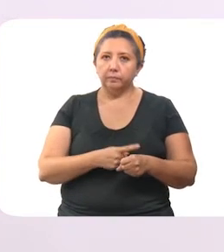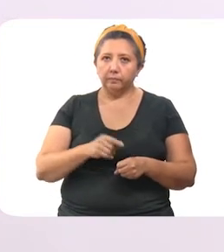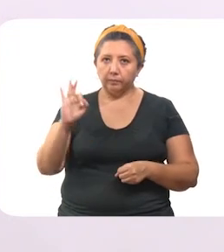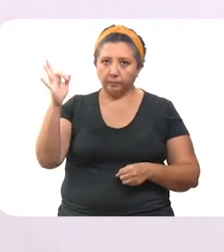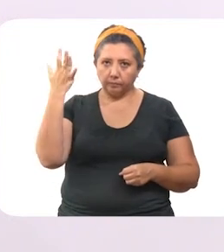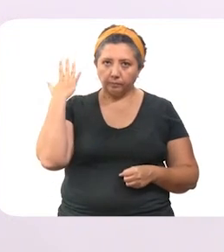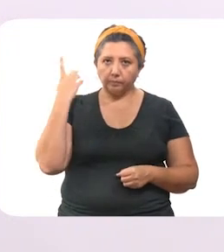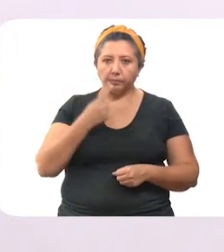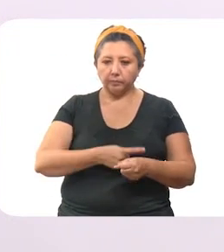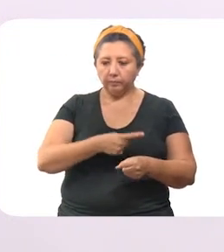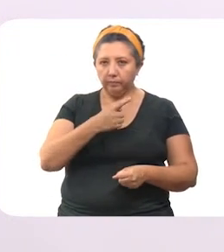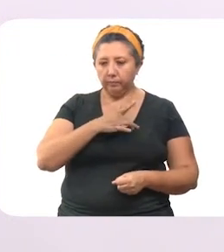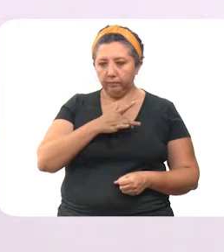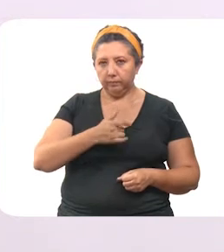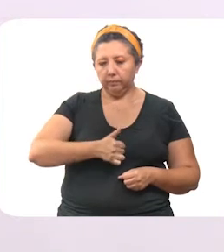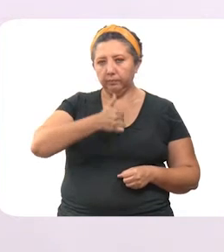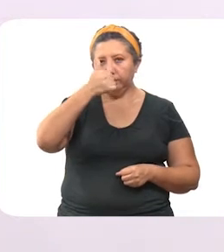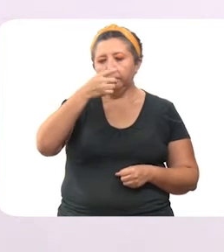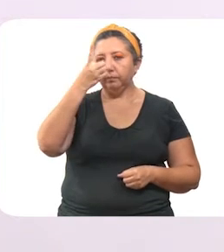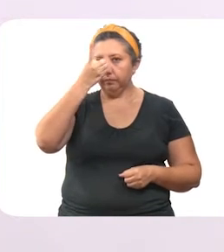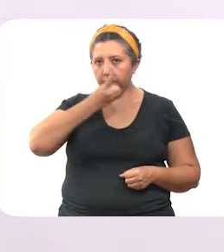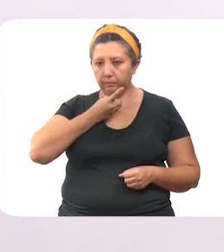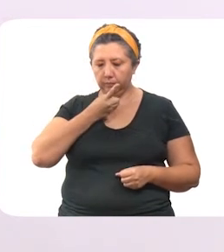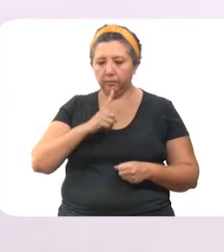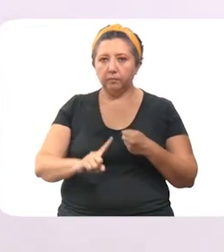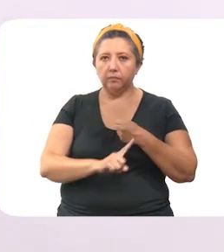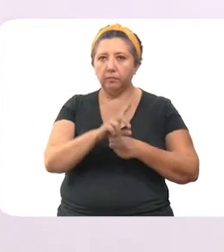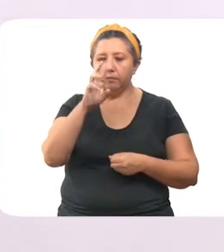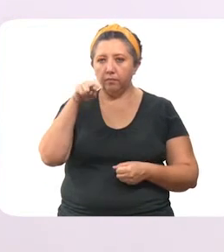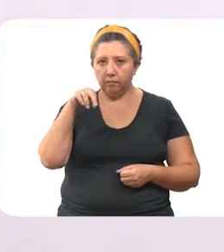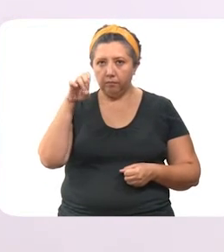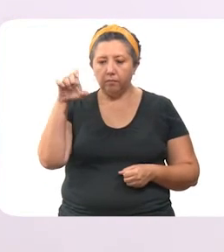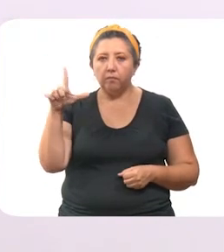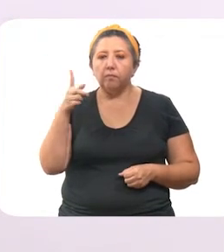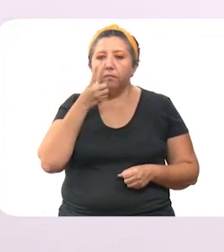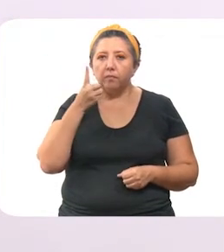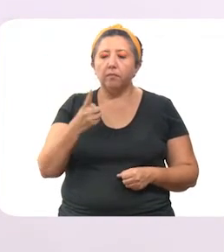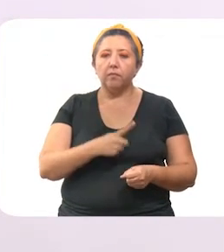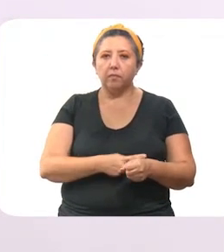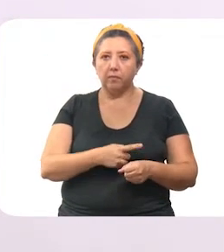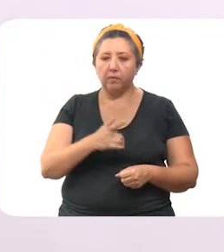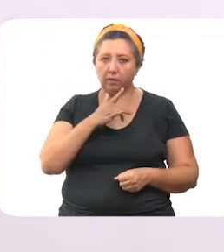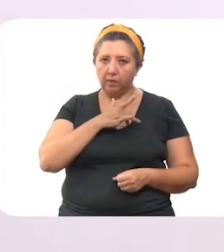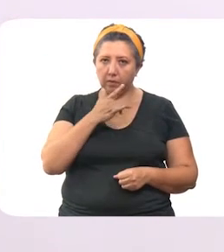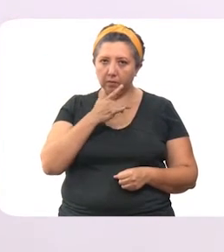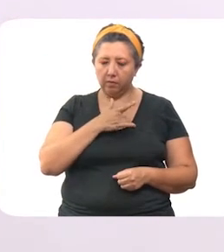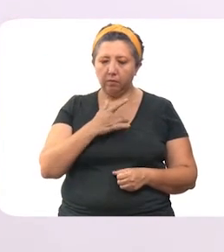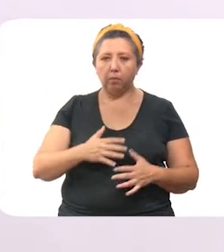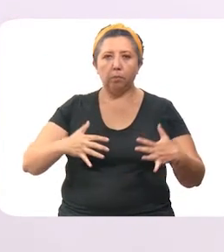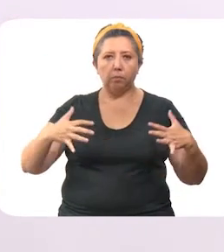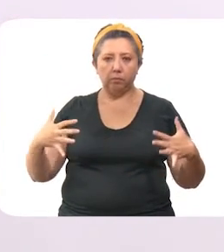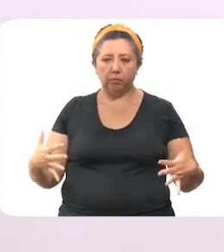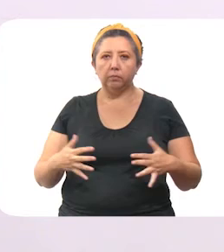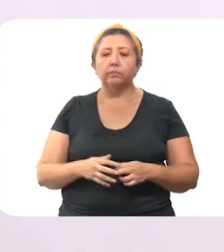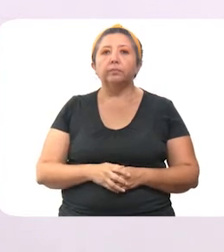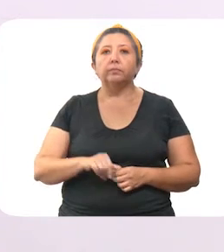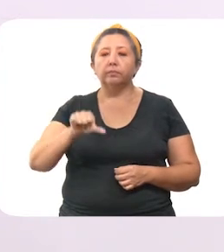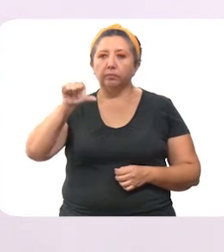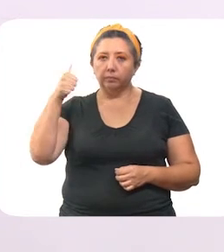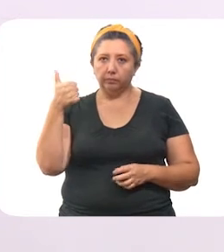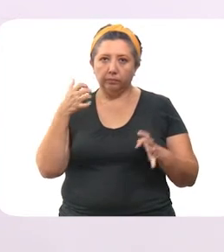principales enfermedades fueron hipertensión arterial, diabetes, insuficiencia renal crónica, enfermedad cardiovascular y obesidad.